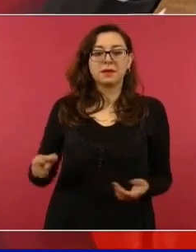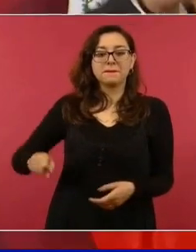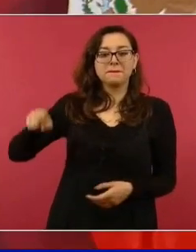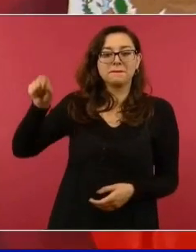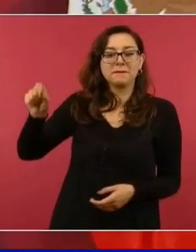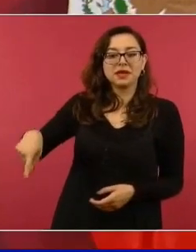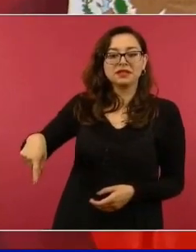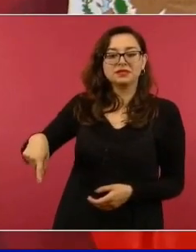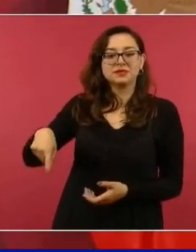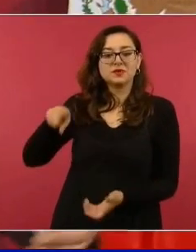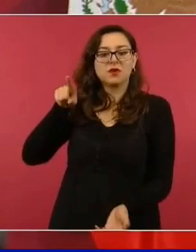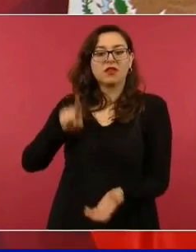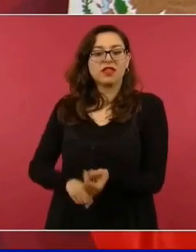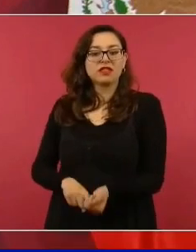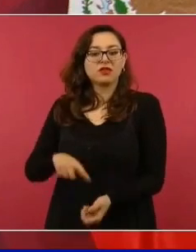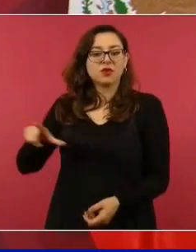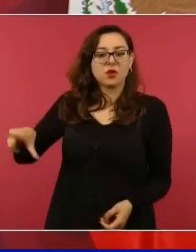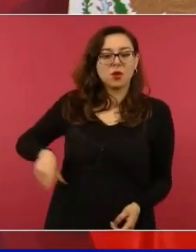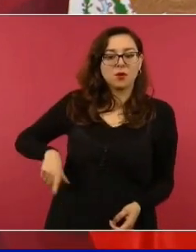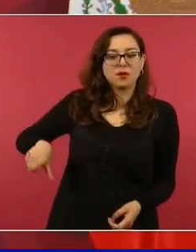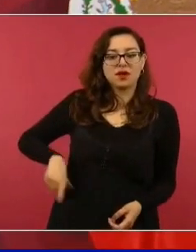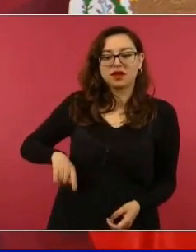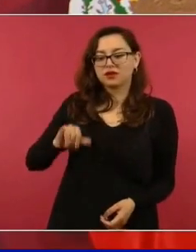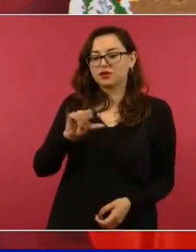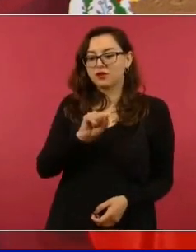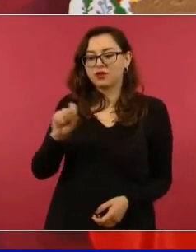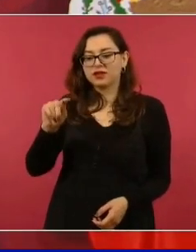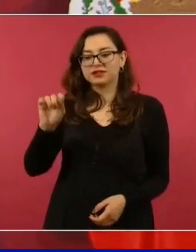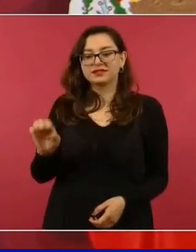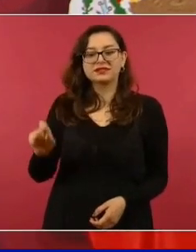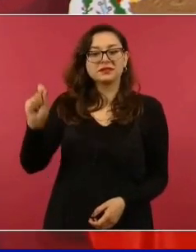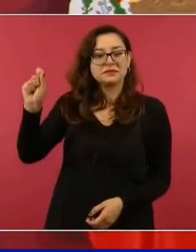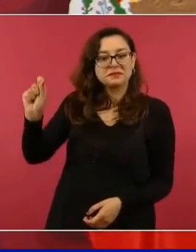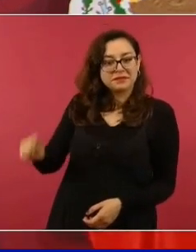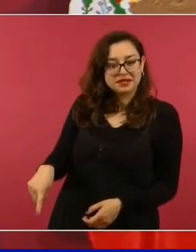o funcionarios del Issste,